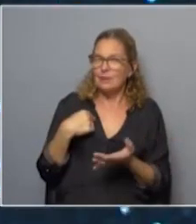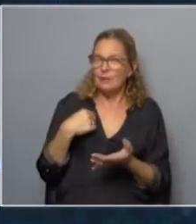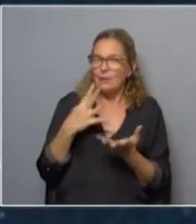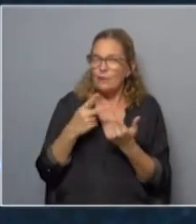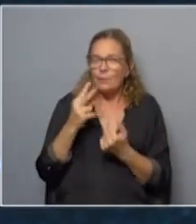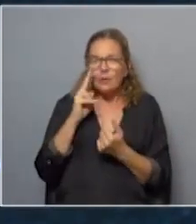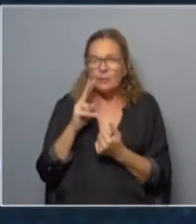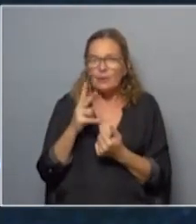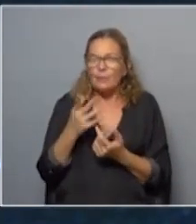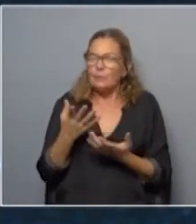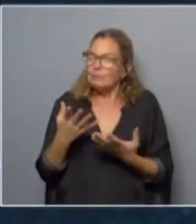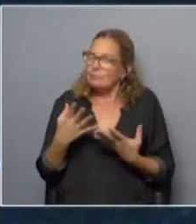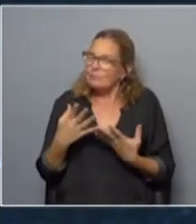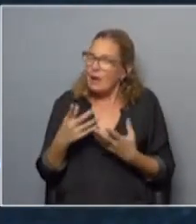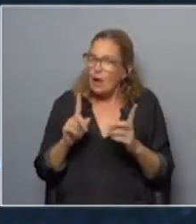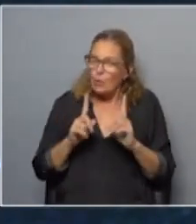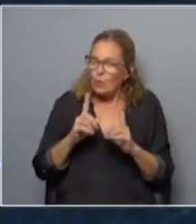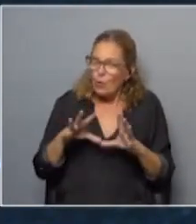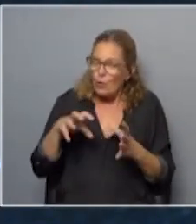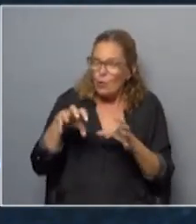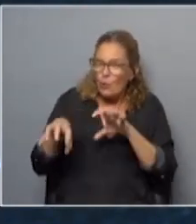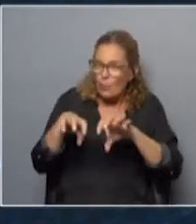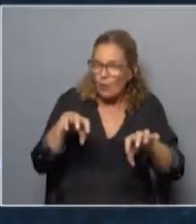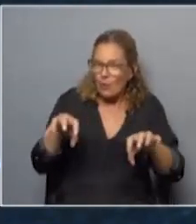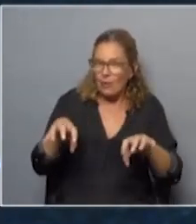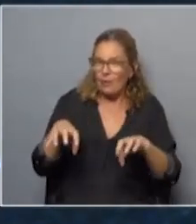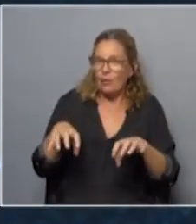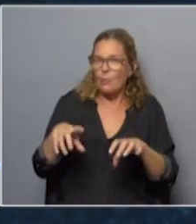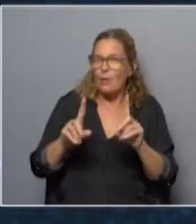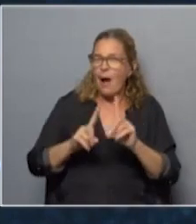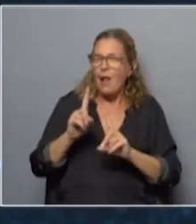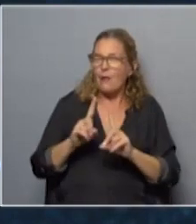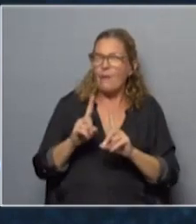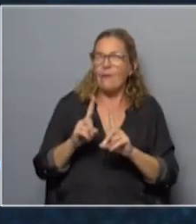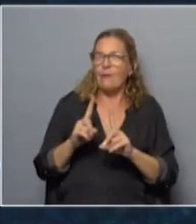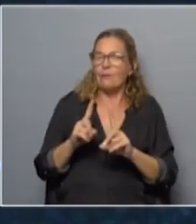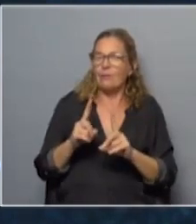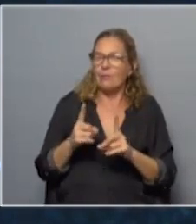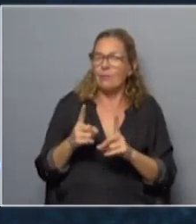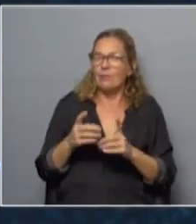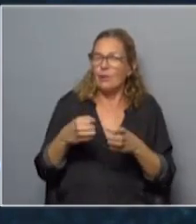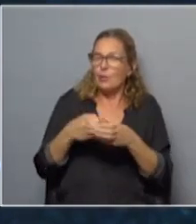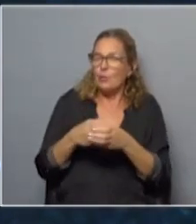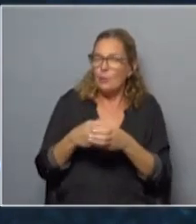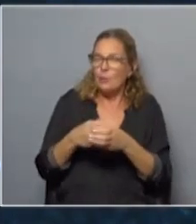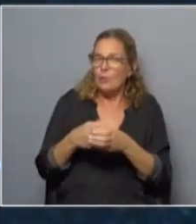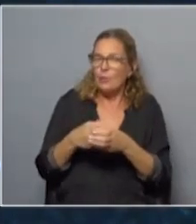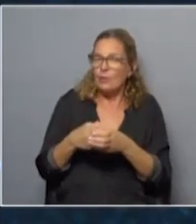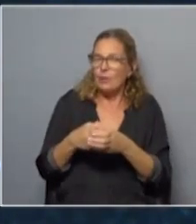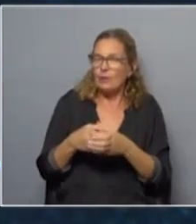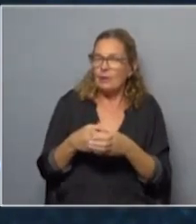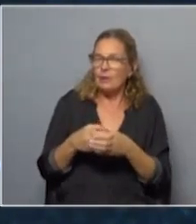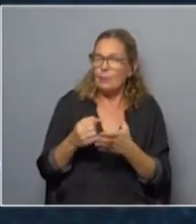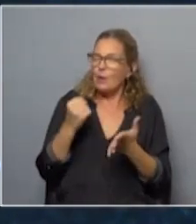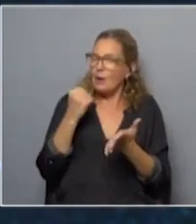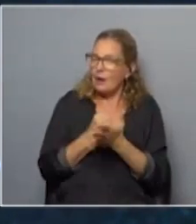es percibido por algunos sectores de la fuerza como un elemento que justifica el desborde y